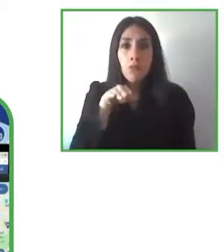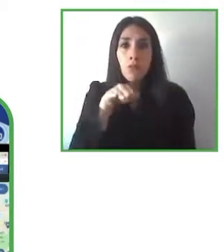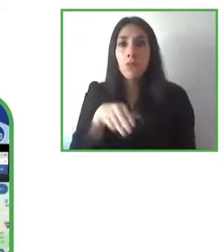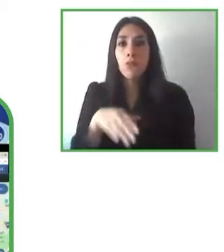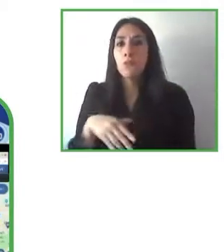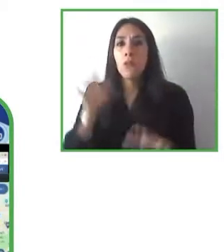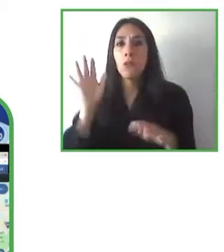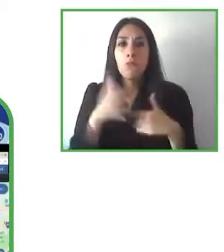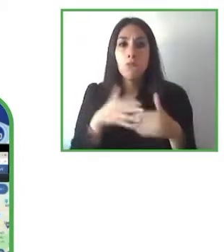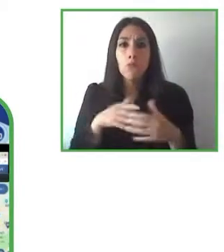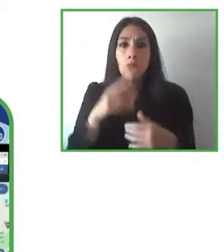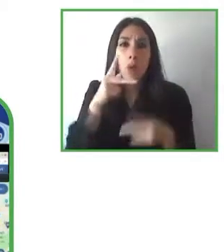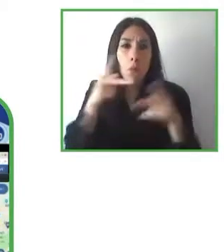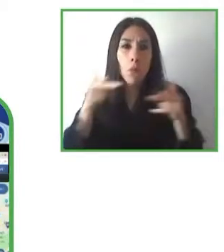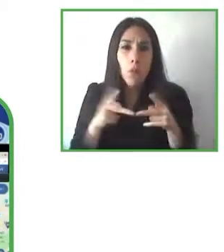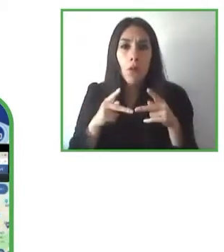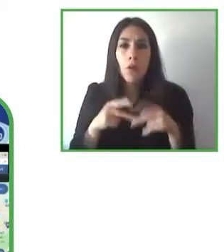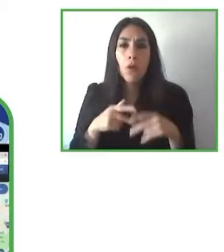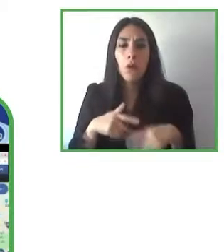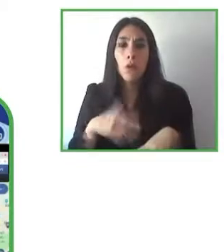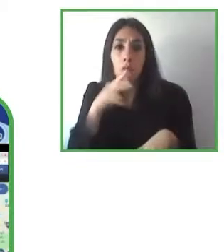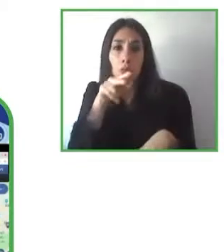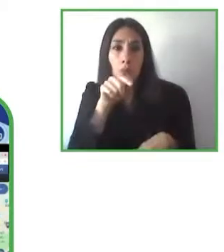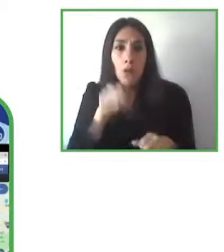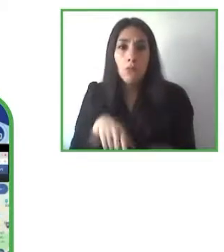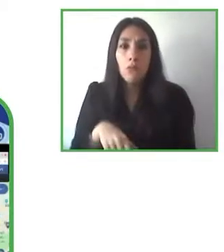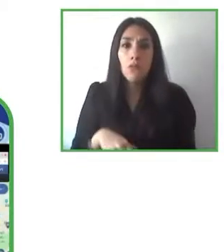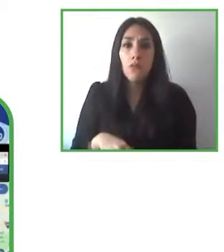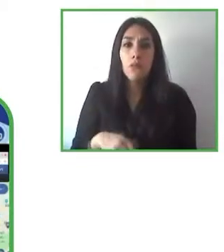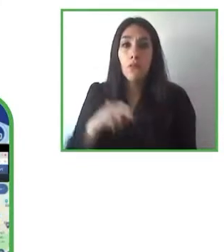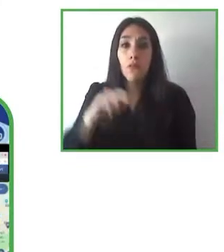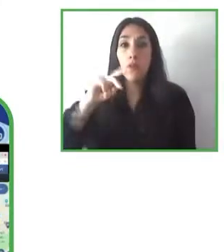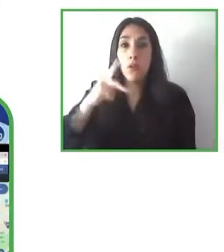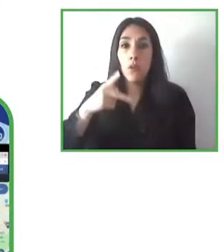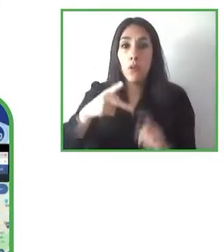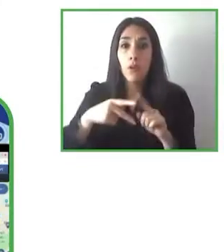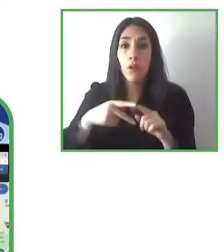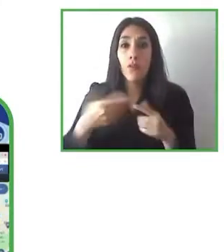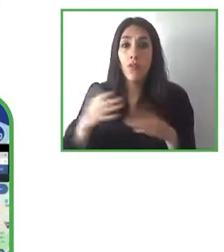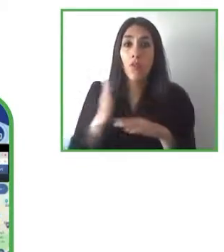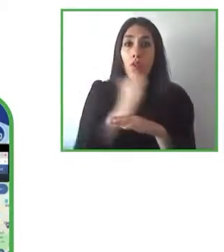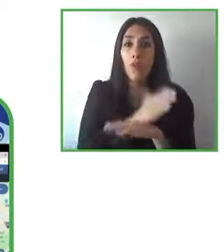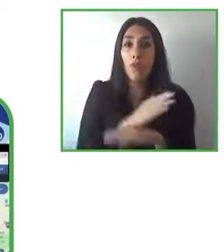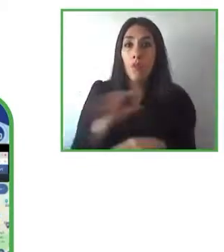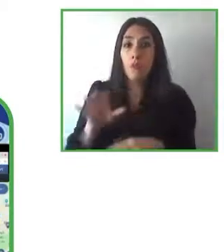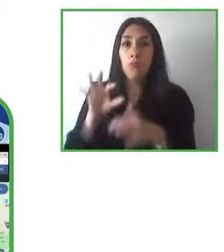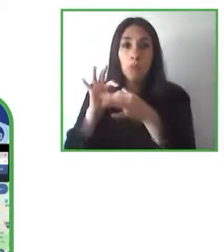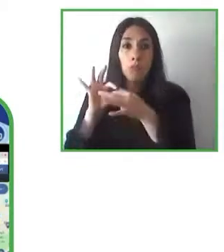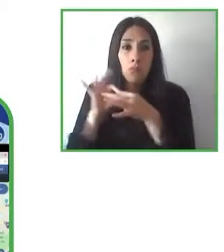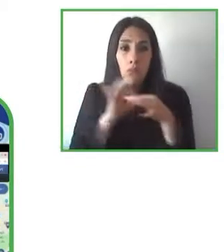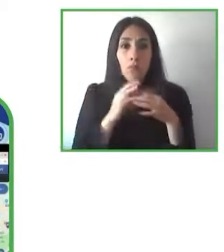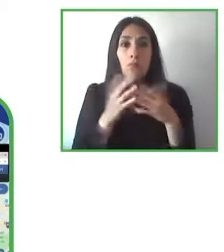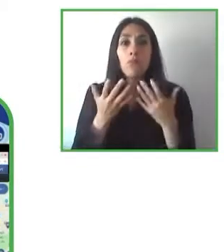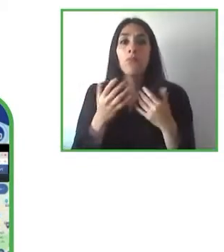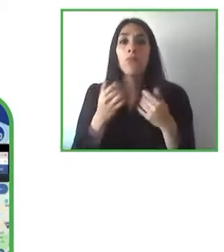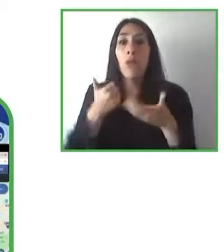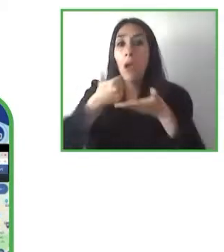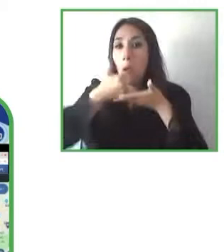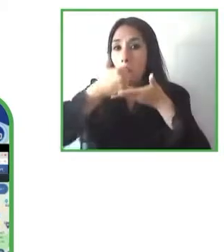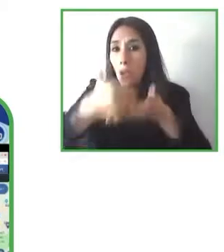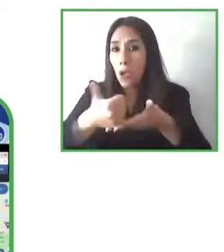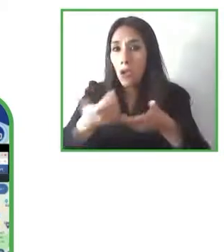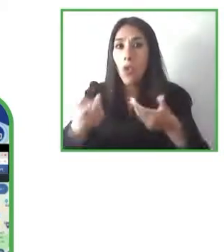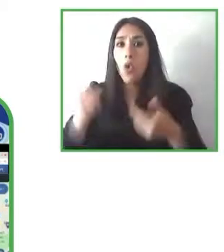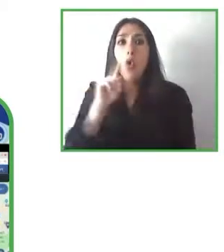sobre todo sobre el primero que era una tarjeta unificada hace que la naturaleza misma del proyecto Park for This está abogada a ser un